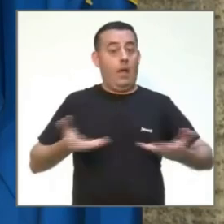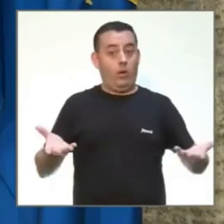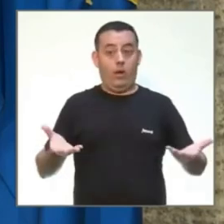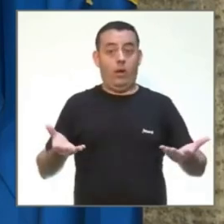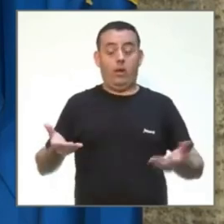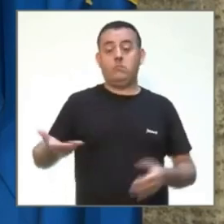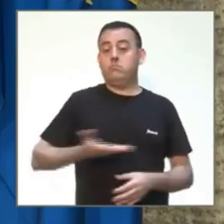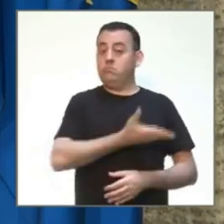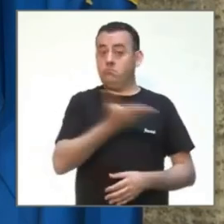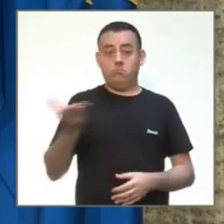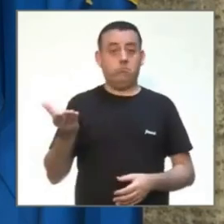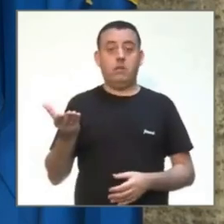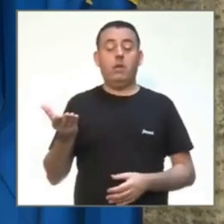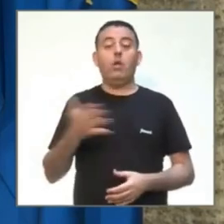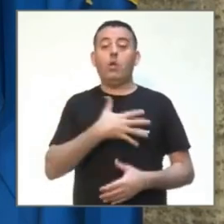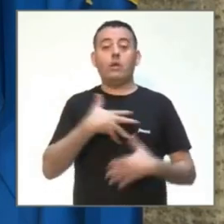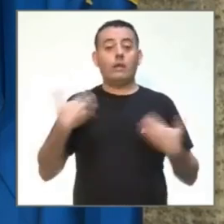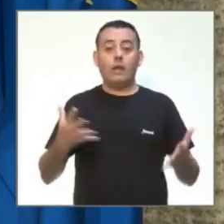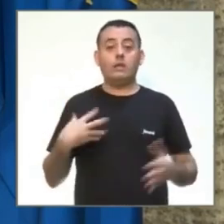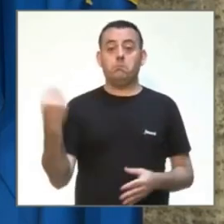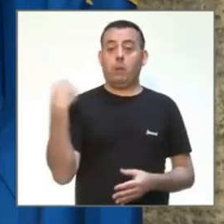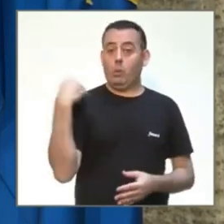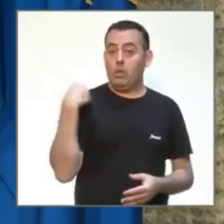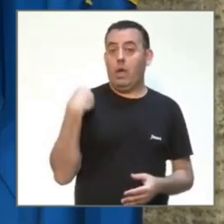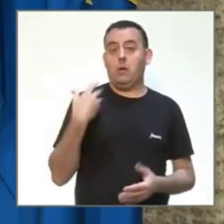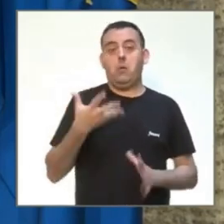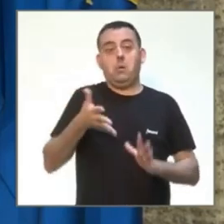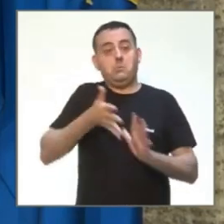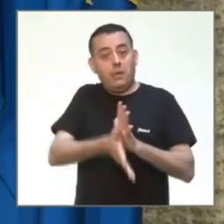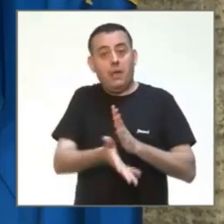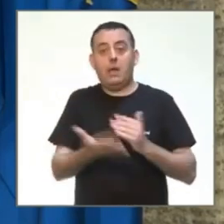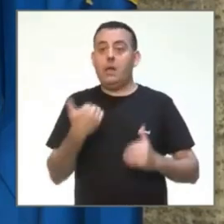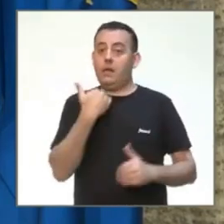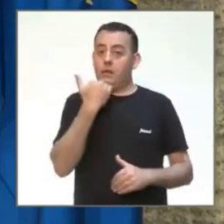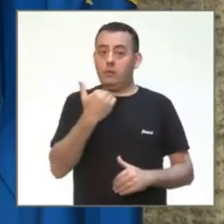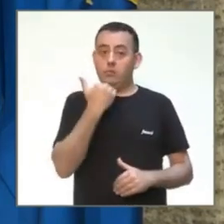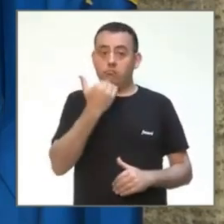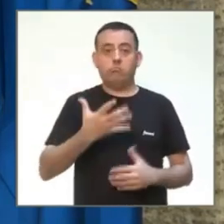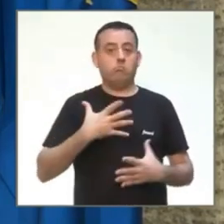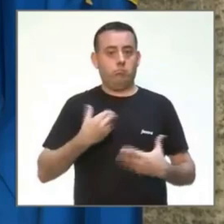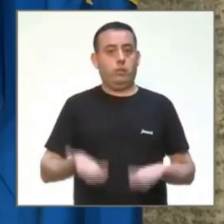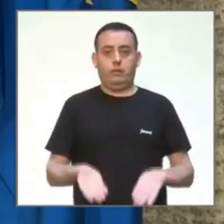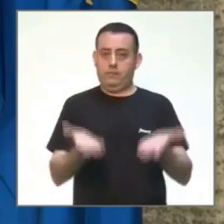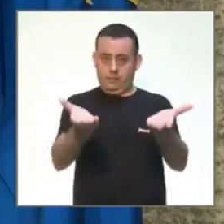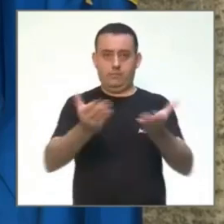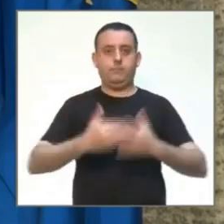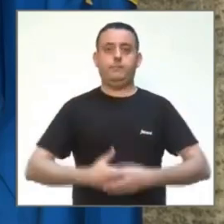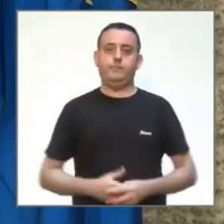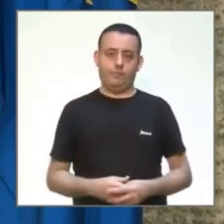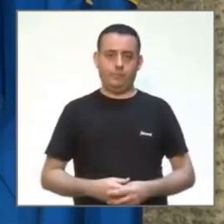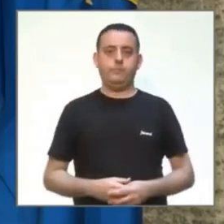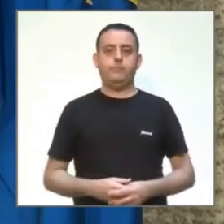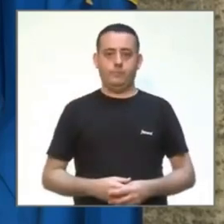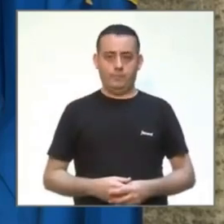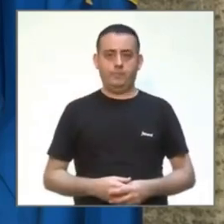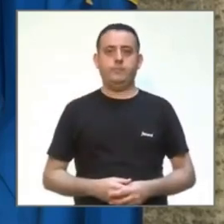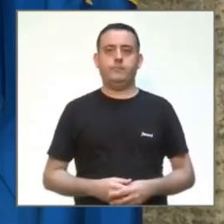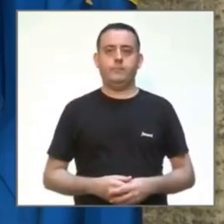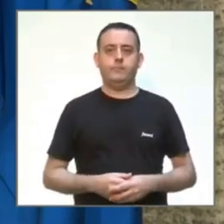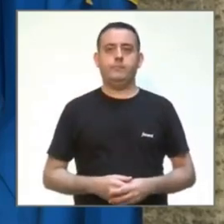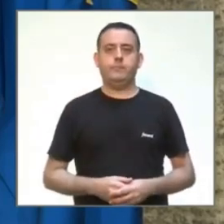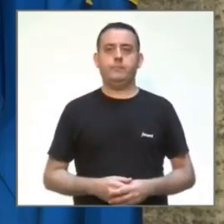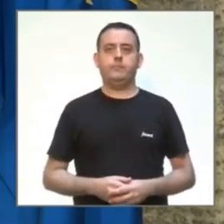comentar cualquier cuestión o para avanzar en algún planteamiento que consideren